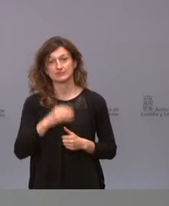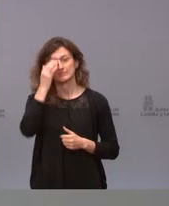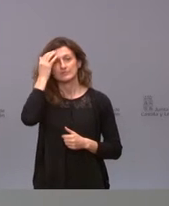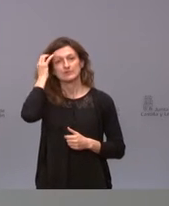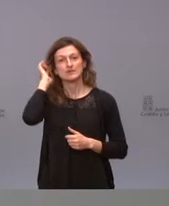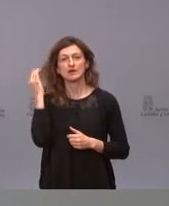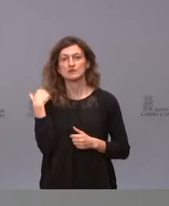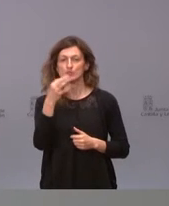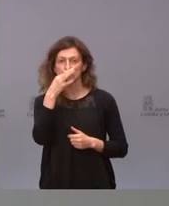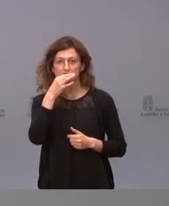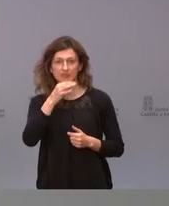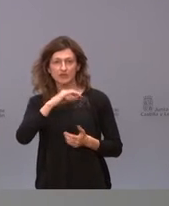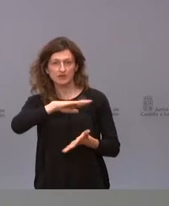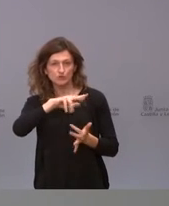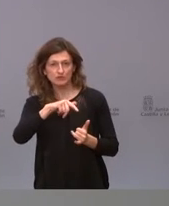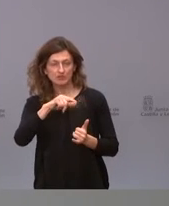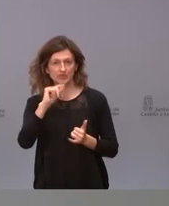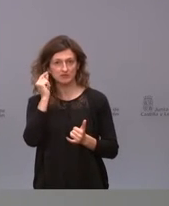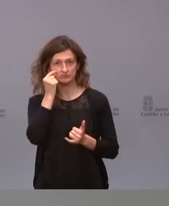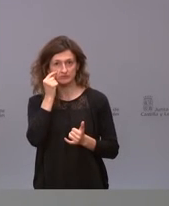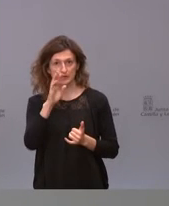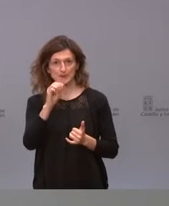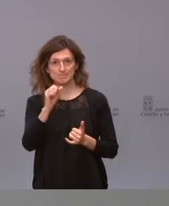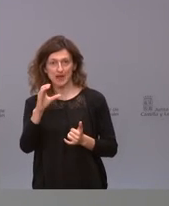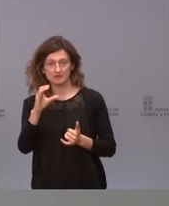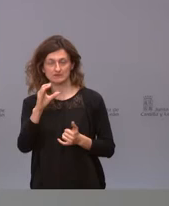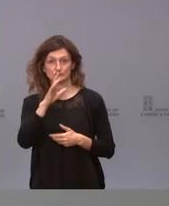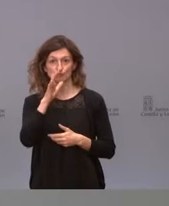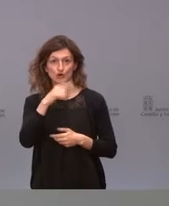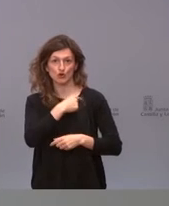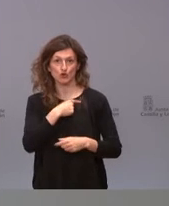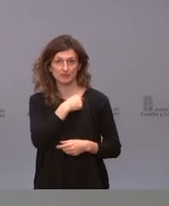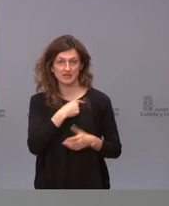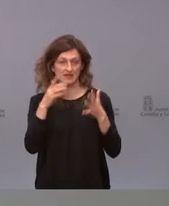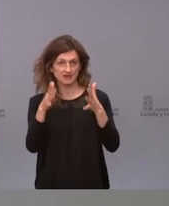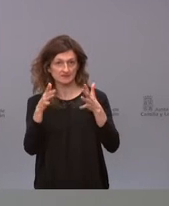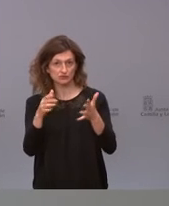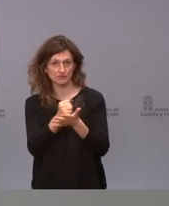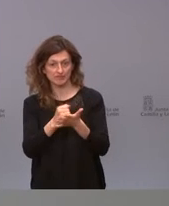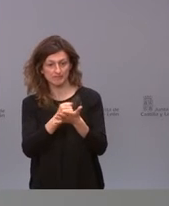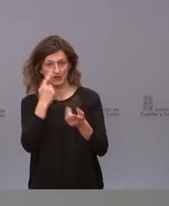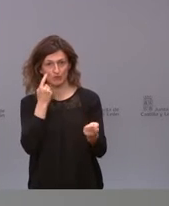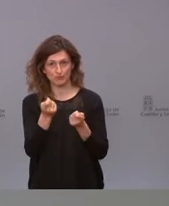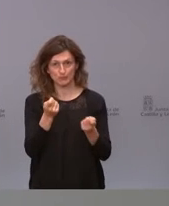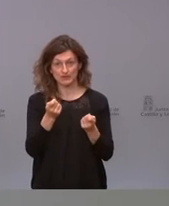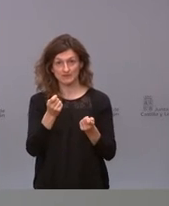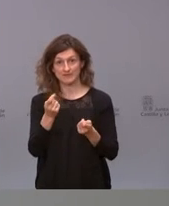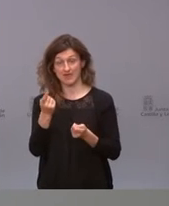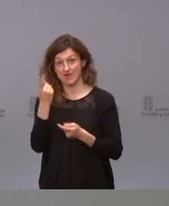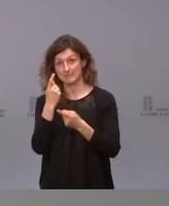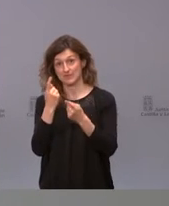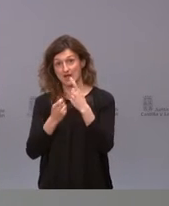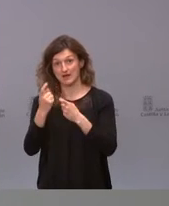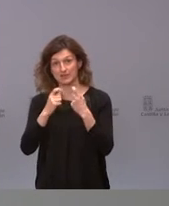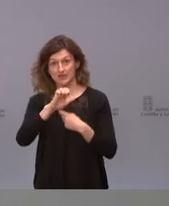había noticias que el PRAC, el Comité Asesor de Farmacovigilancia de la Agencia Europea